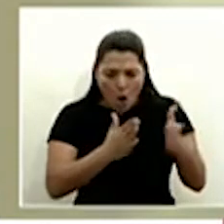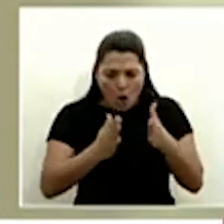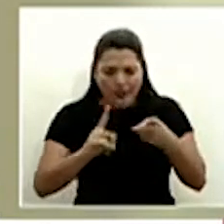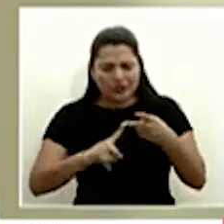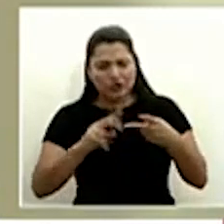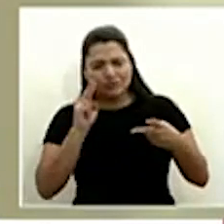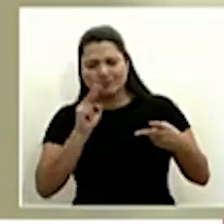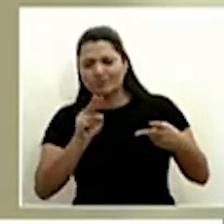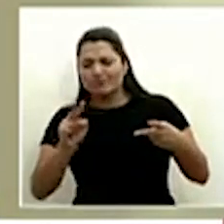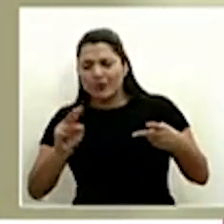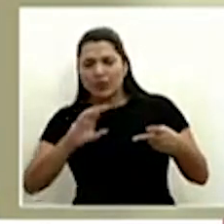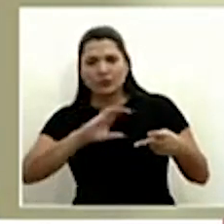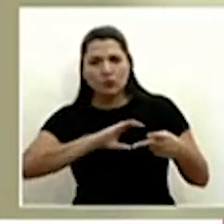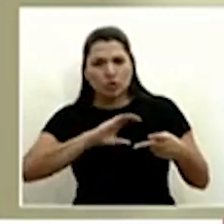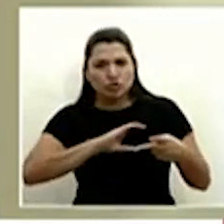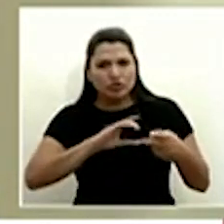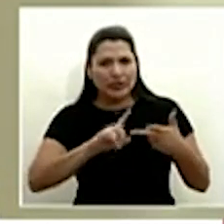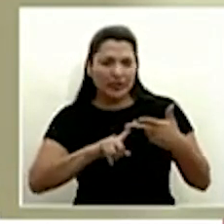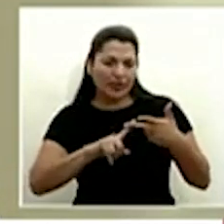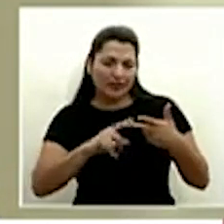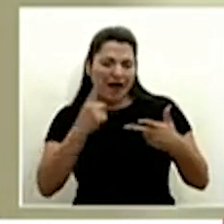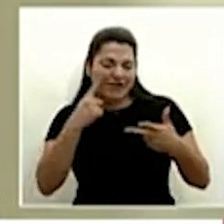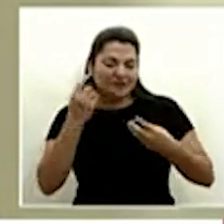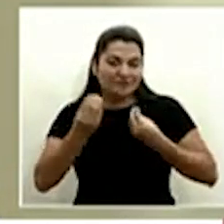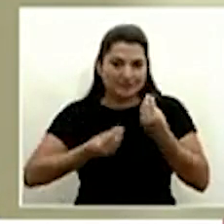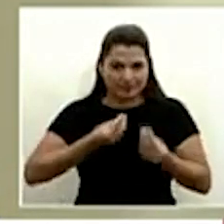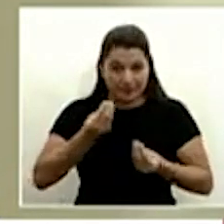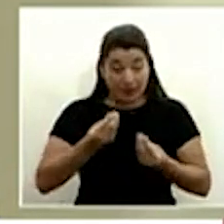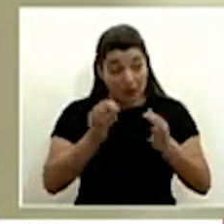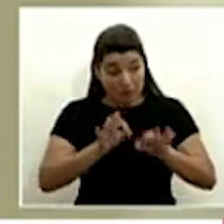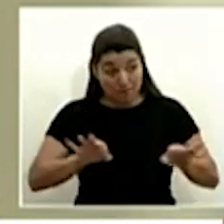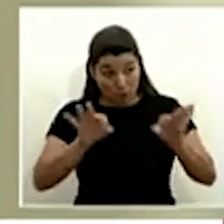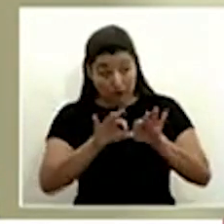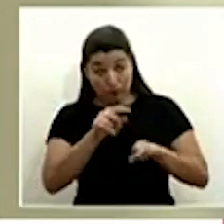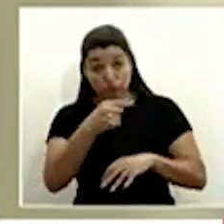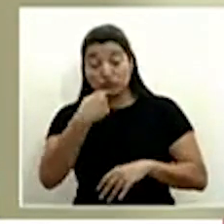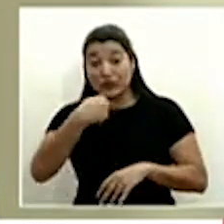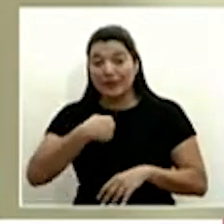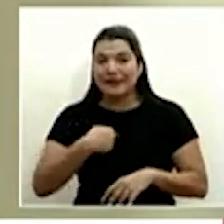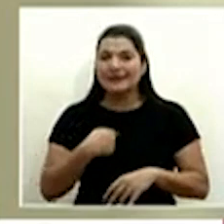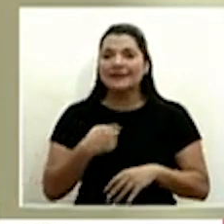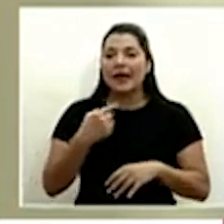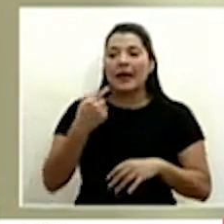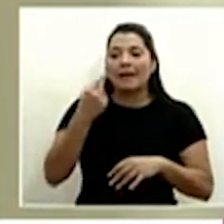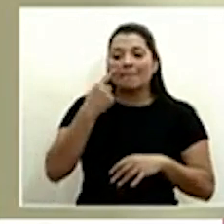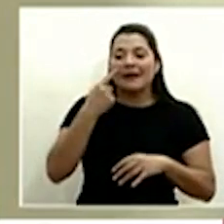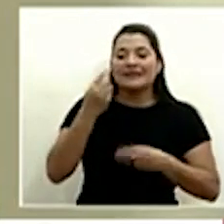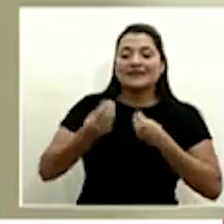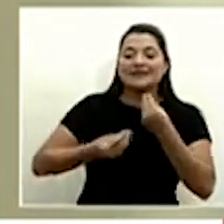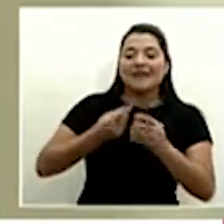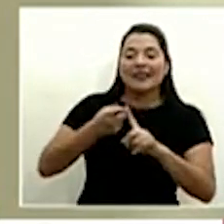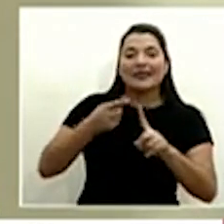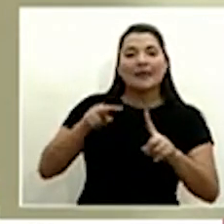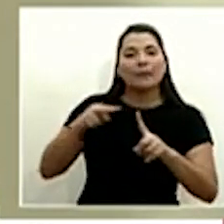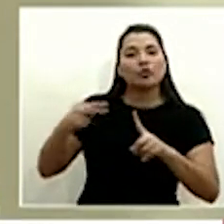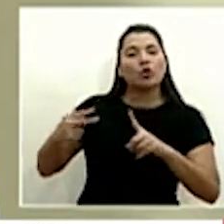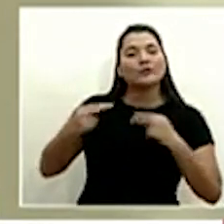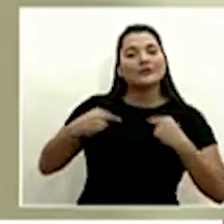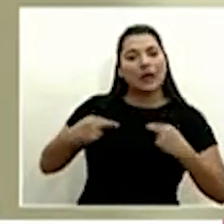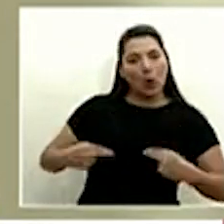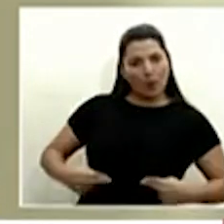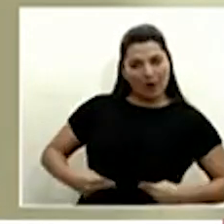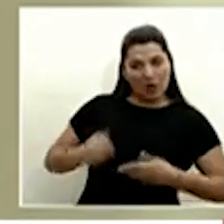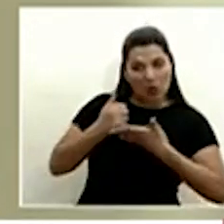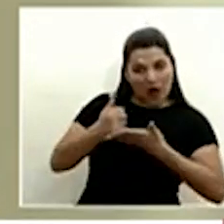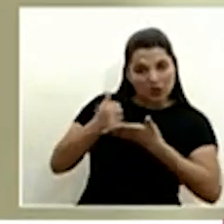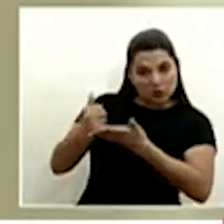parece que es importante lo que usted menciona de ver el tema humanitario además me voy a hacer acompañar por